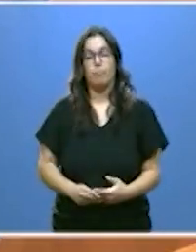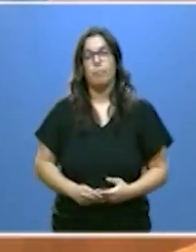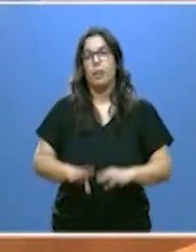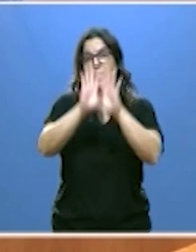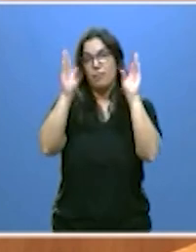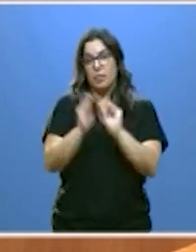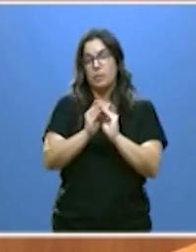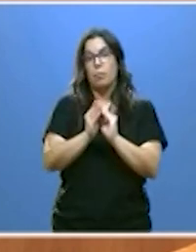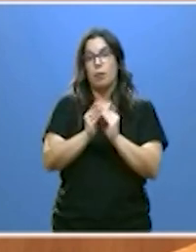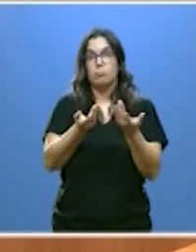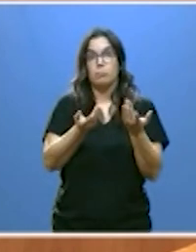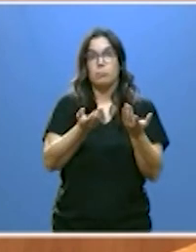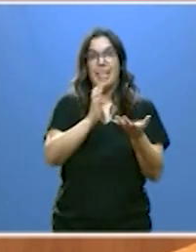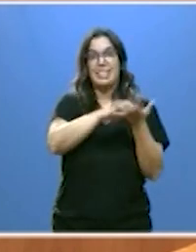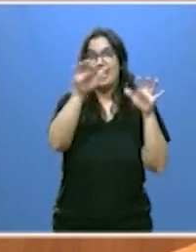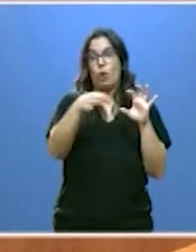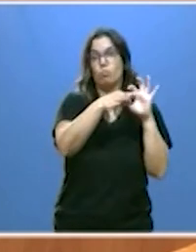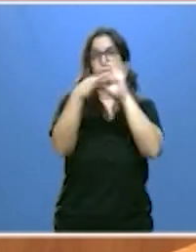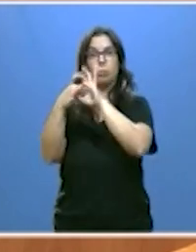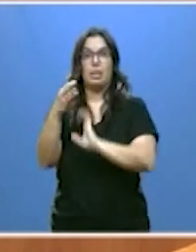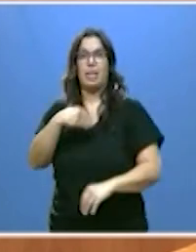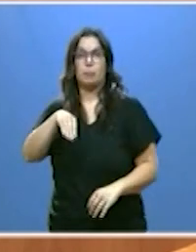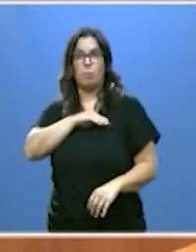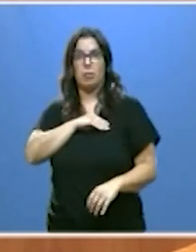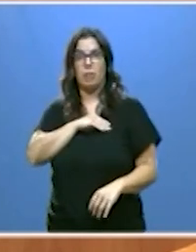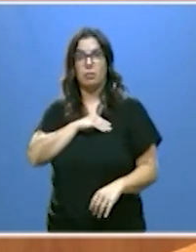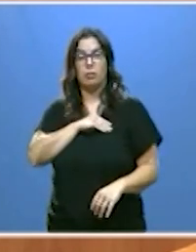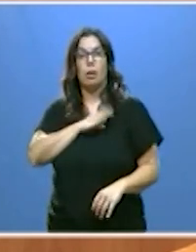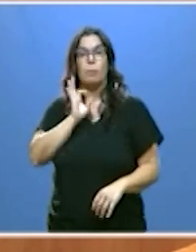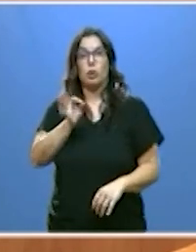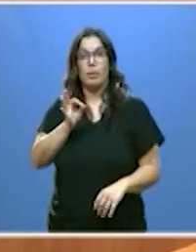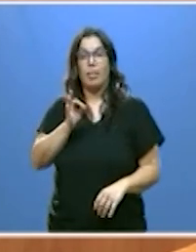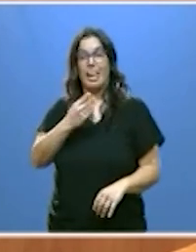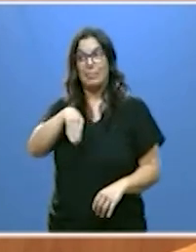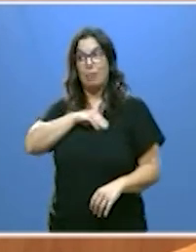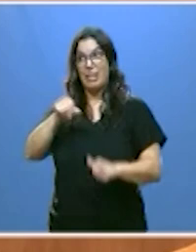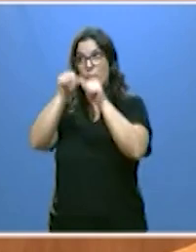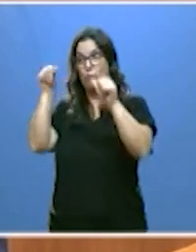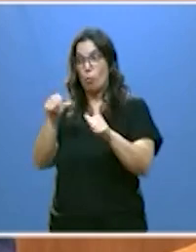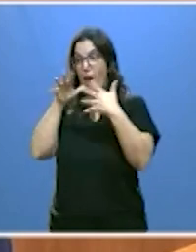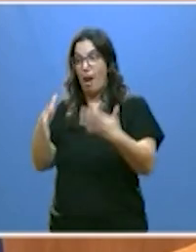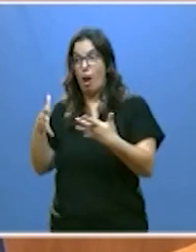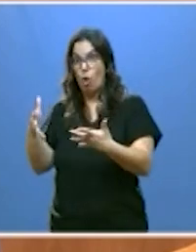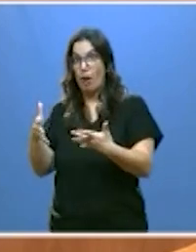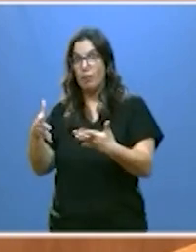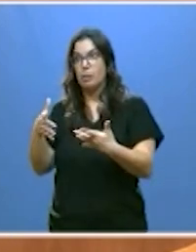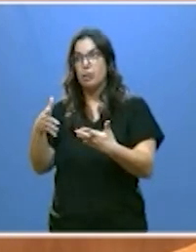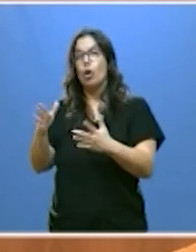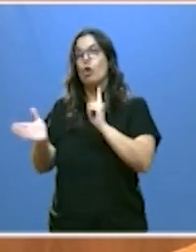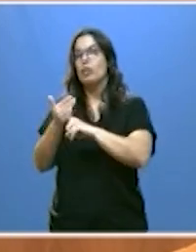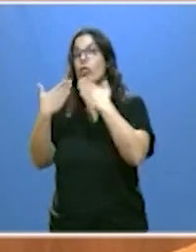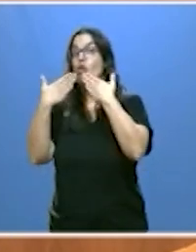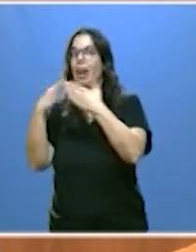Castilla y León no se entiende sin España. Pero es verdad también que la España de hoy tampoco hubiera sido posible sin